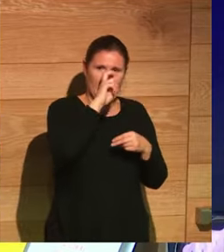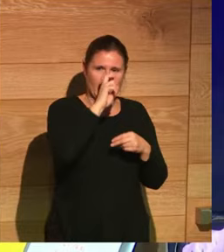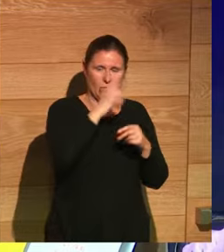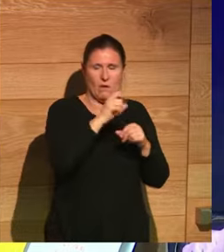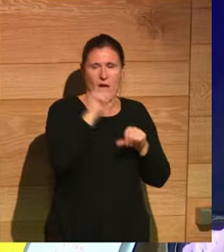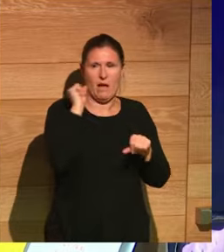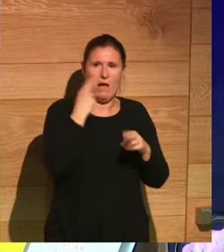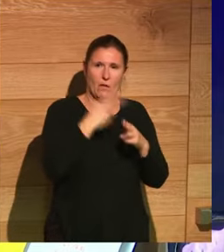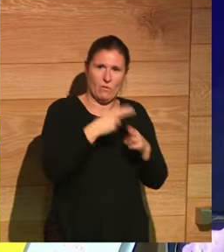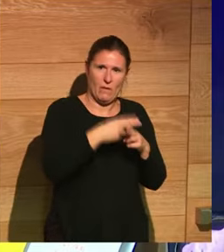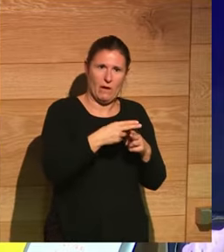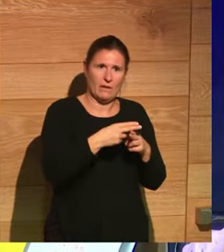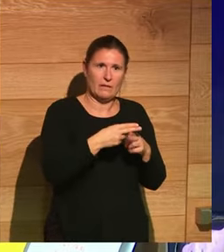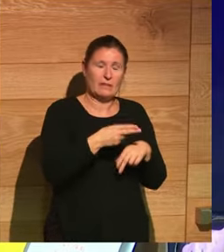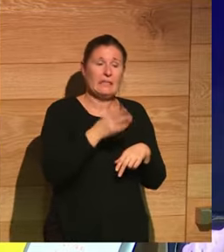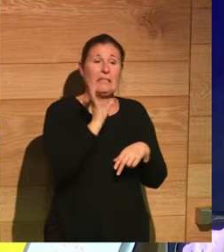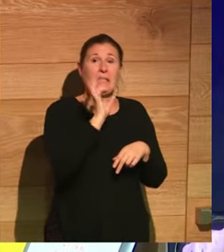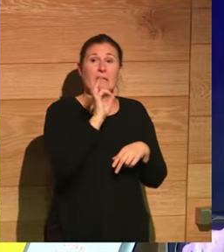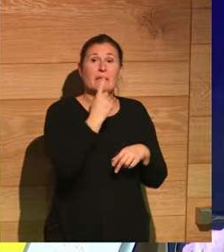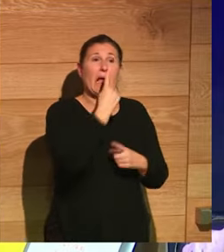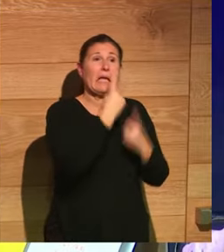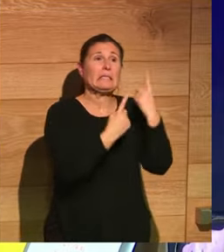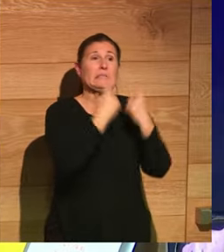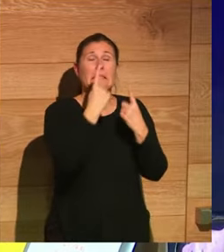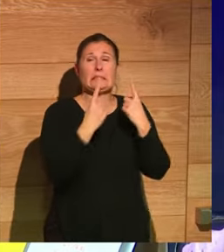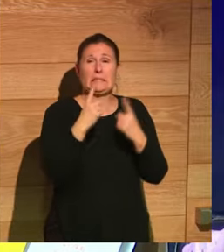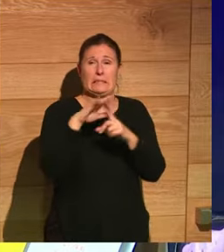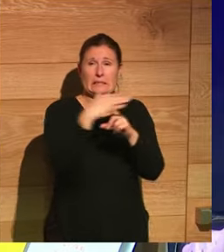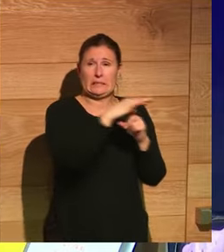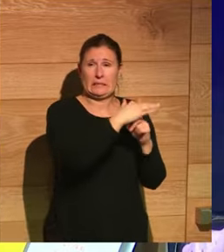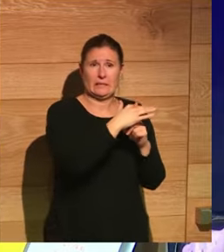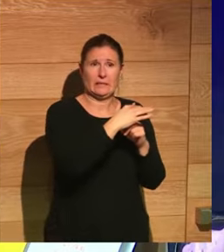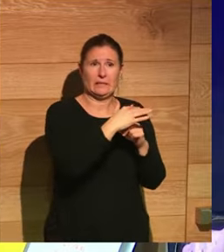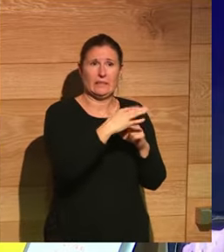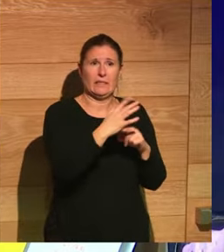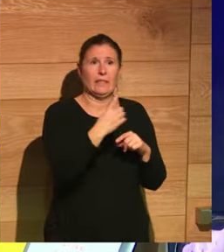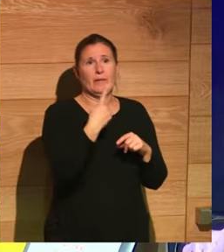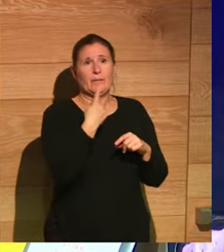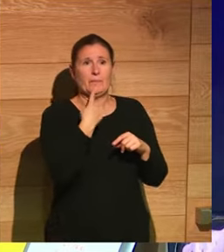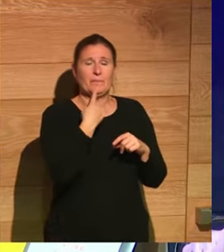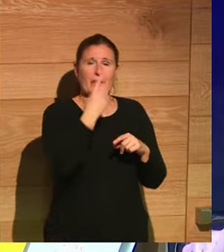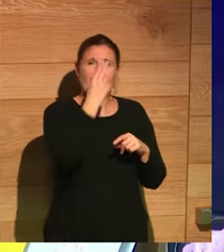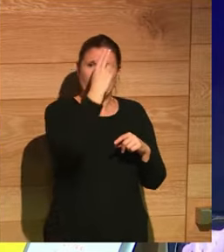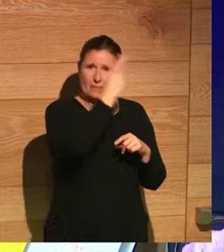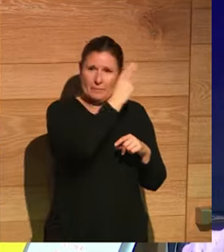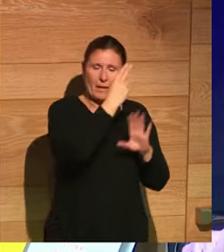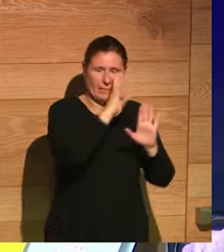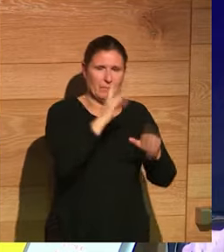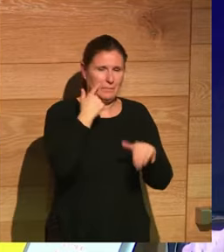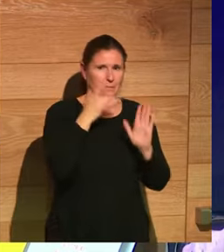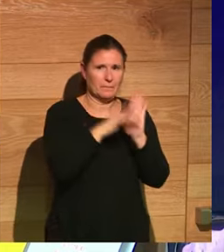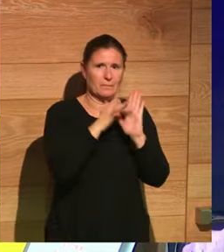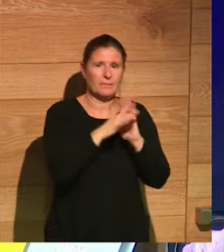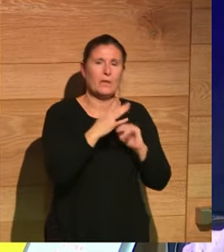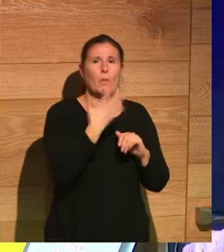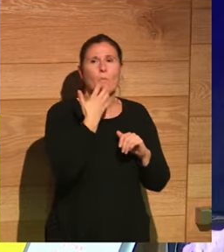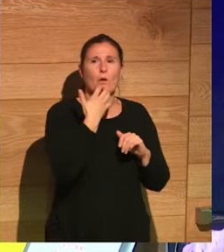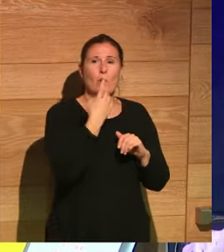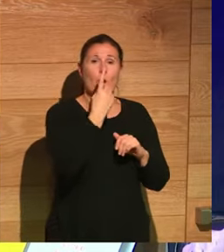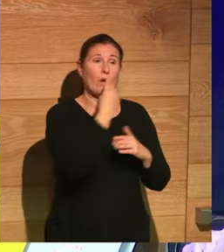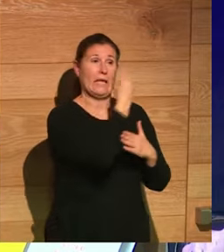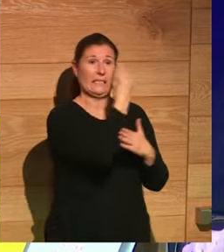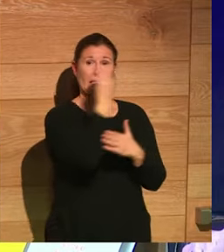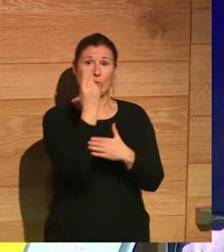Y es verdad que encontramos algunos casos aislados de iconoclasia cristiana. Por ejemplo, hay algunas